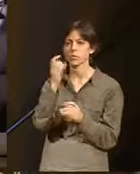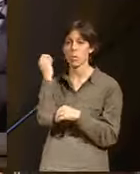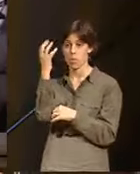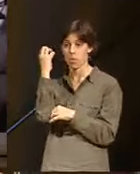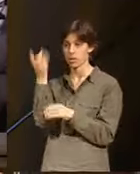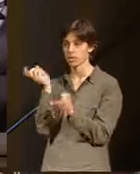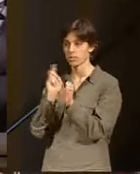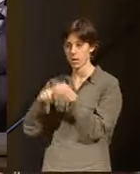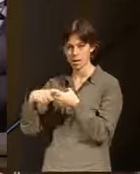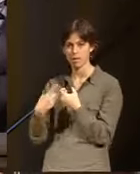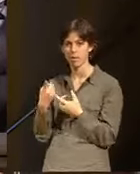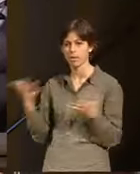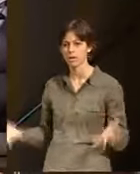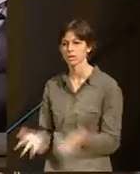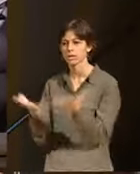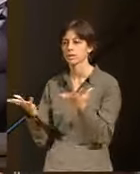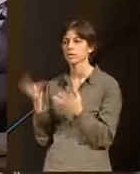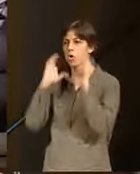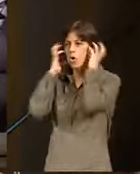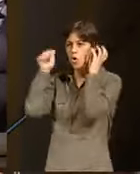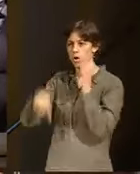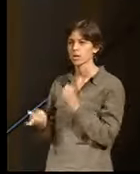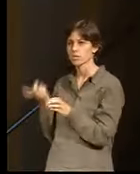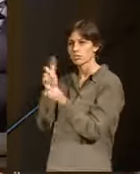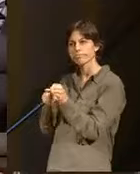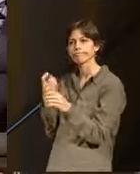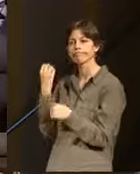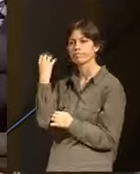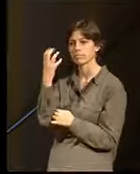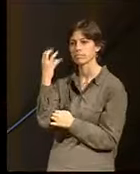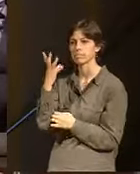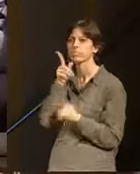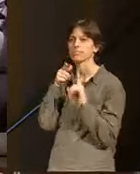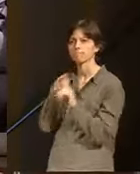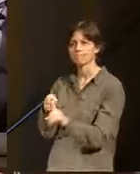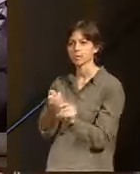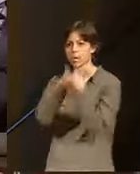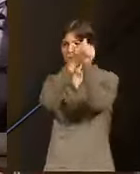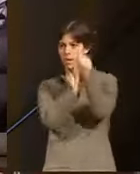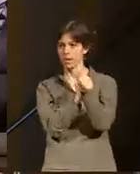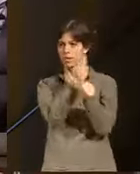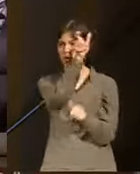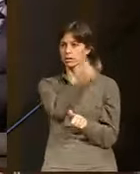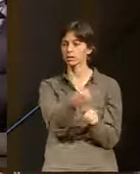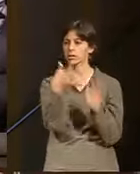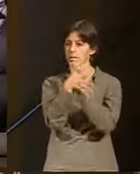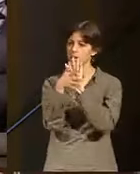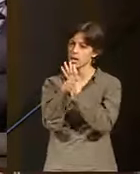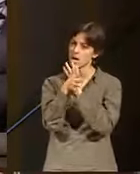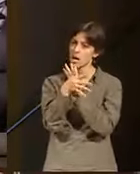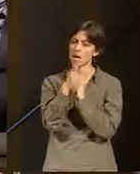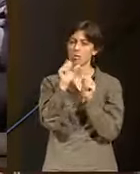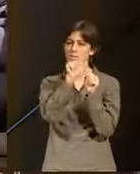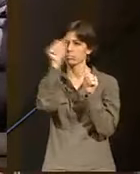en el Congreso para que copiemos de ellos, para que